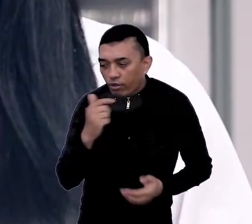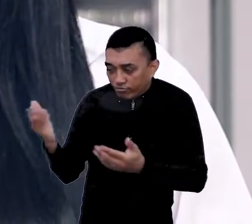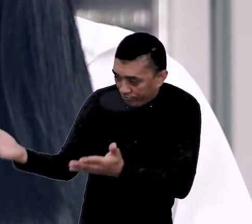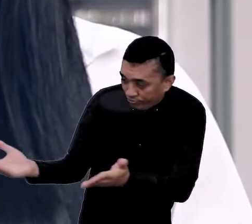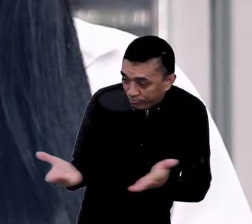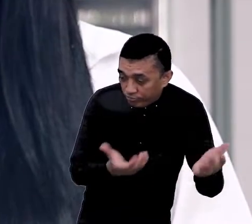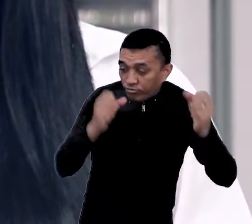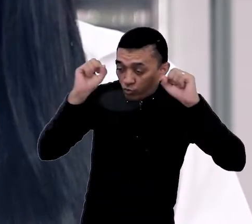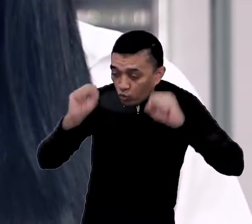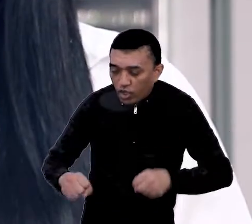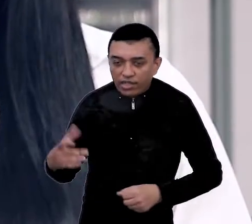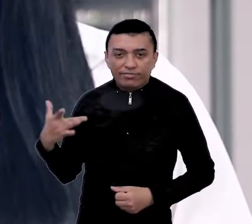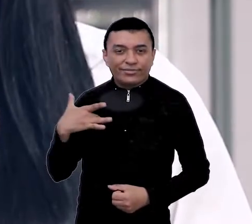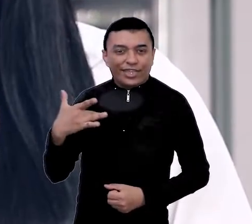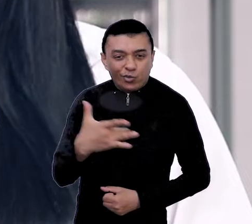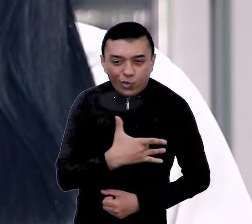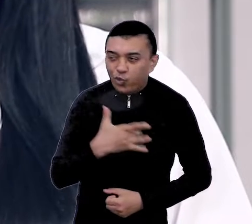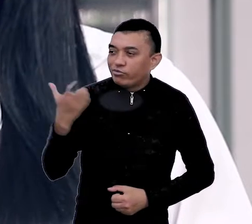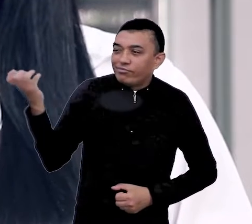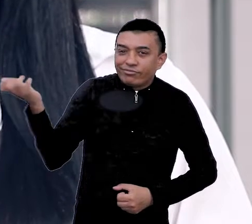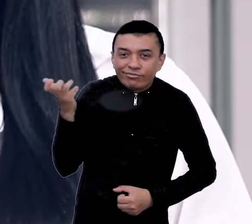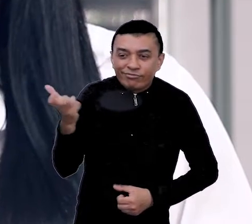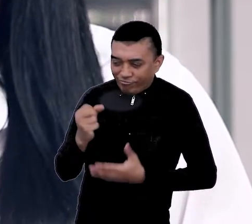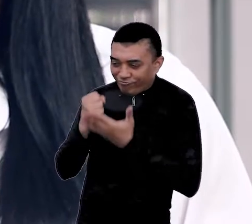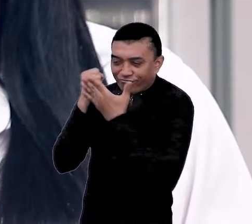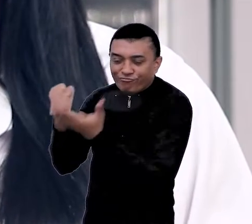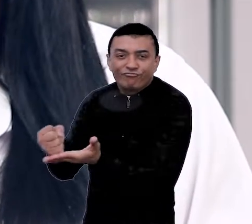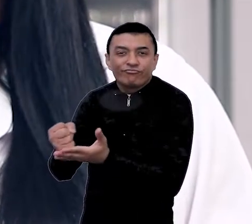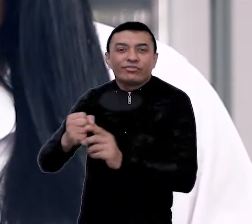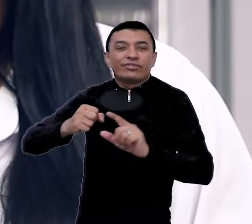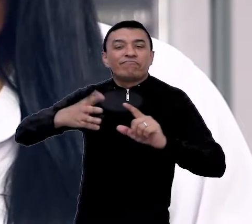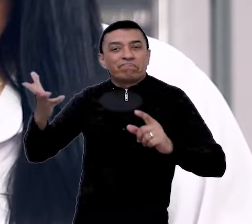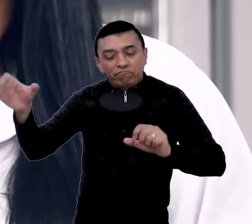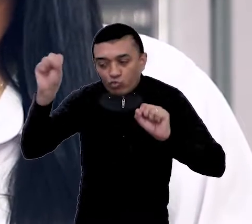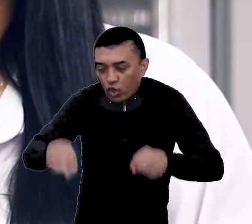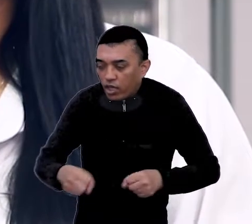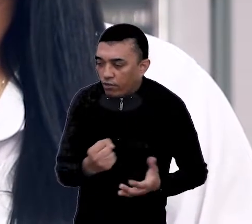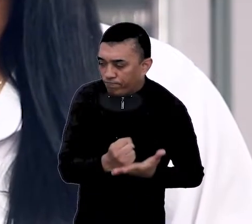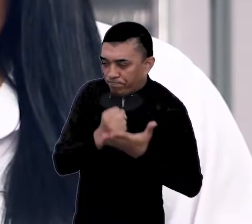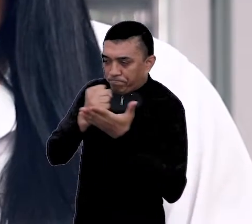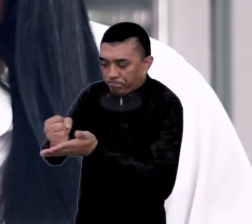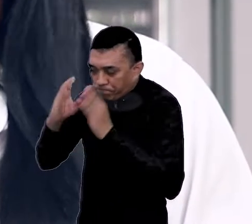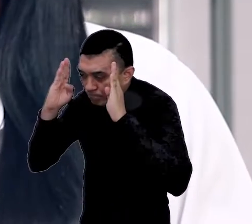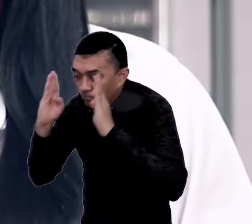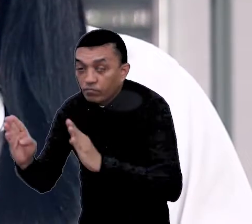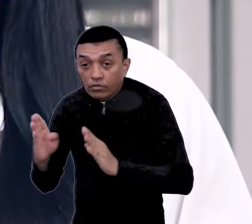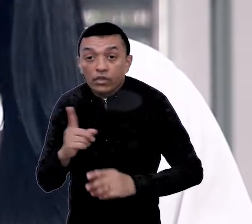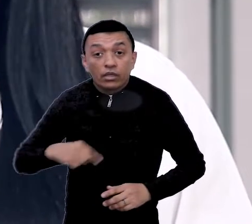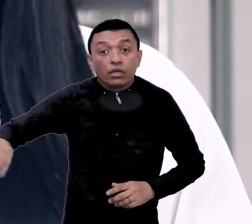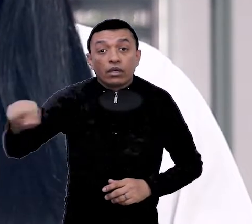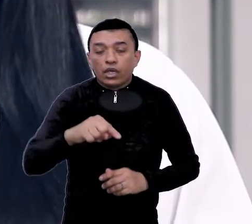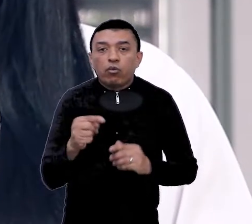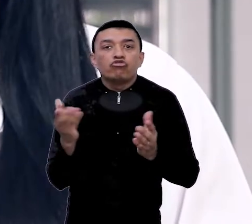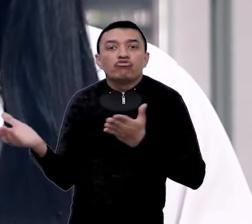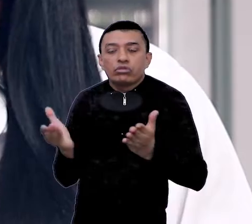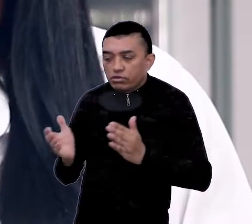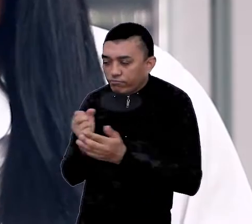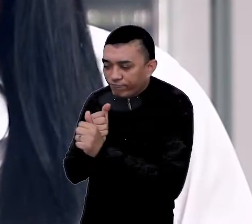lo posible para que ellos puedan acceder a los beneficios de pago de prestaciones económicas, subsidios, ahorros y santías y sobre todo a los servicios de